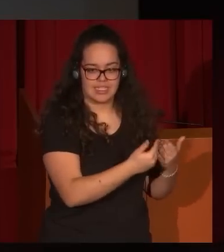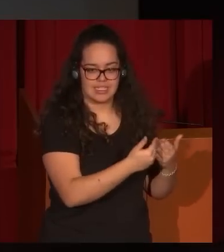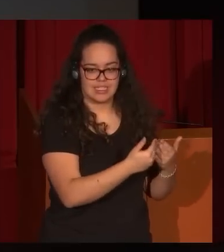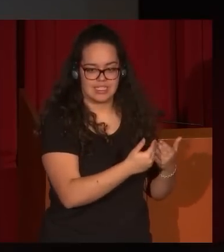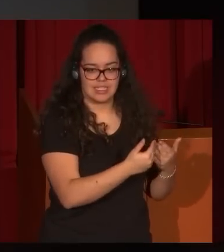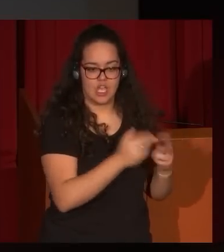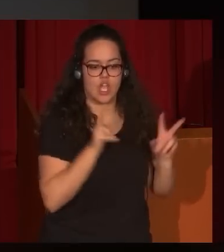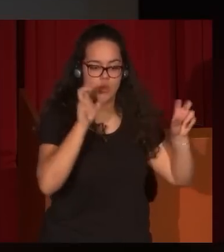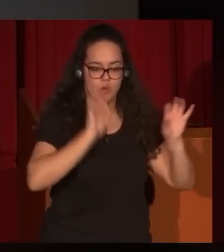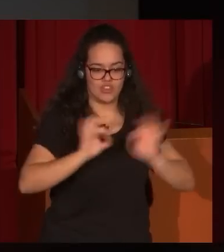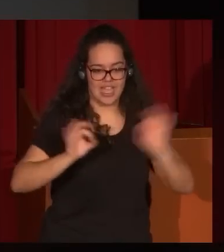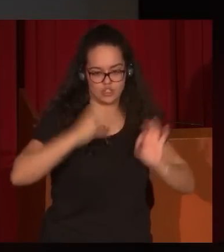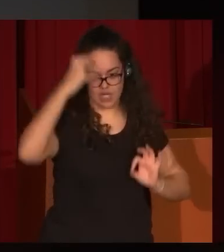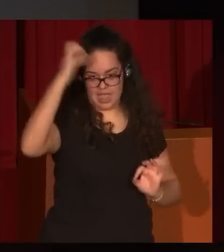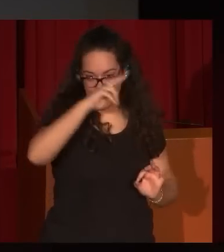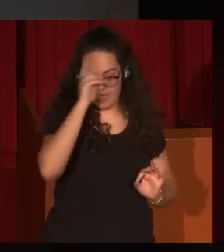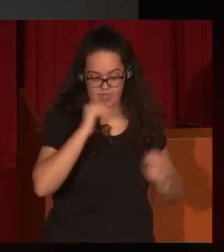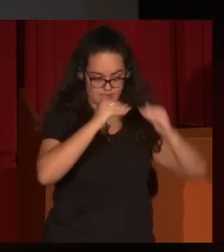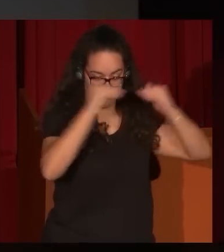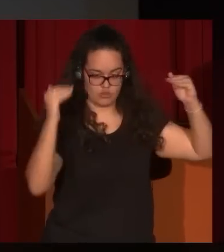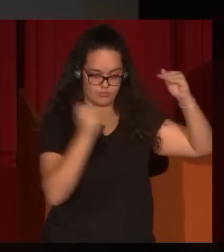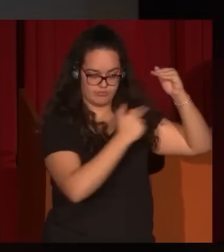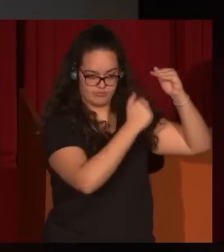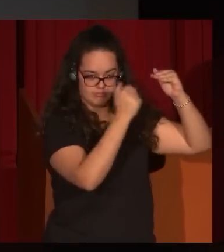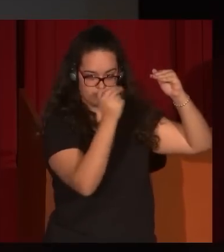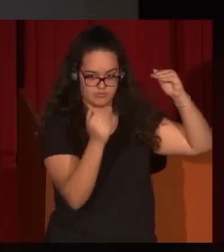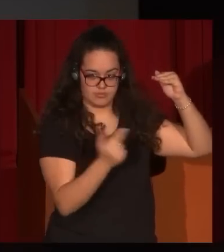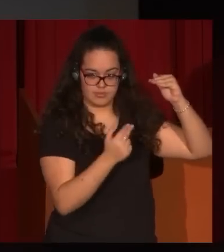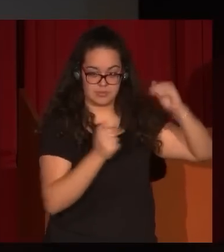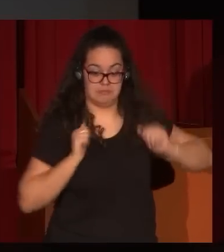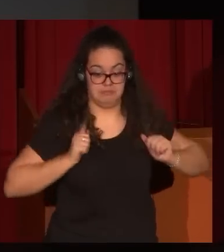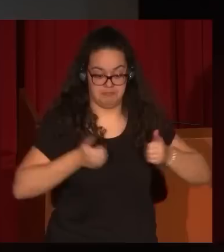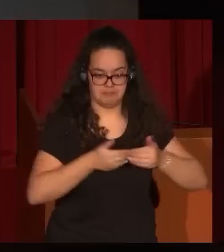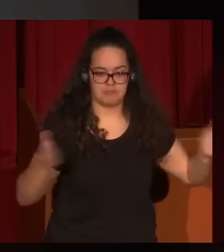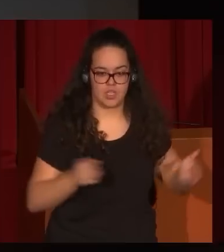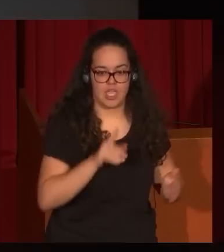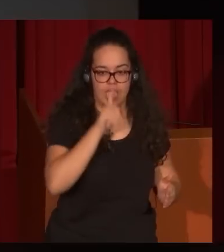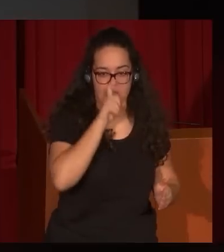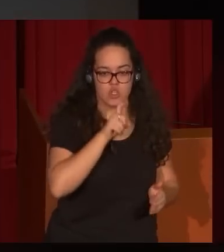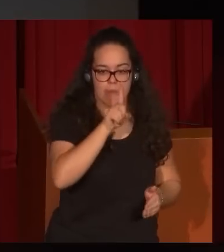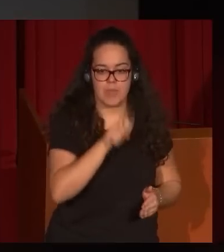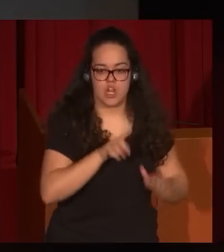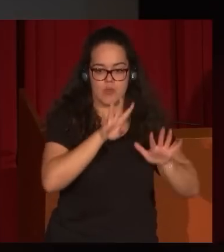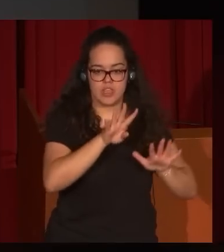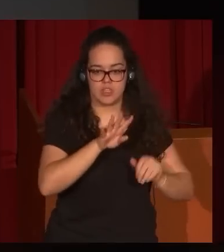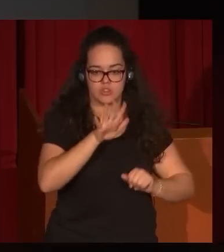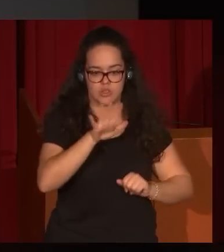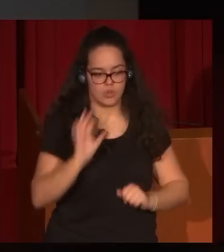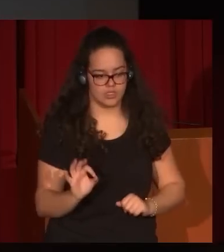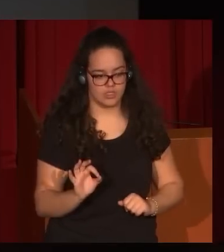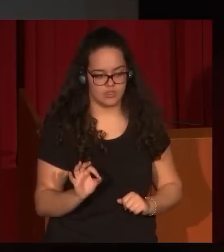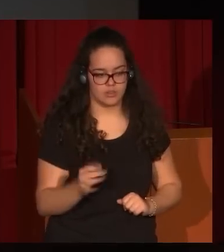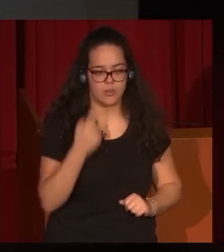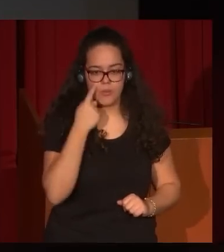techo del nuevo Teatro Real de Madrid. El teatro que se inaugura en 1850, ahora lo ven por publicidad, que se está